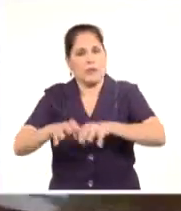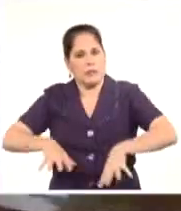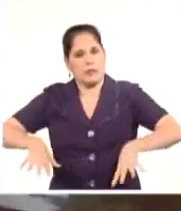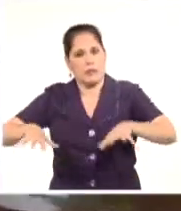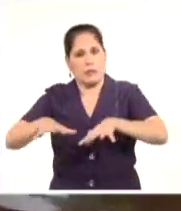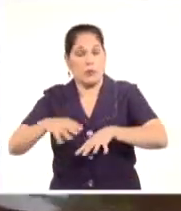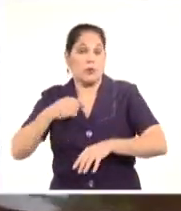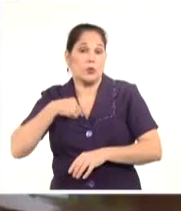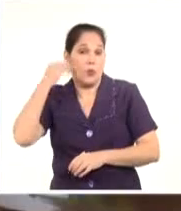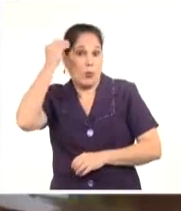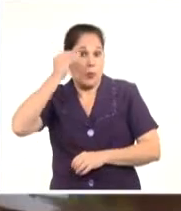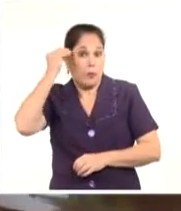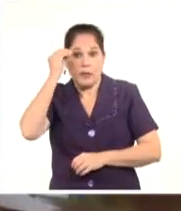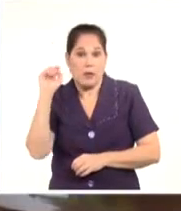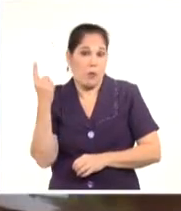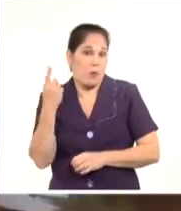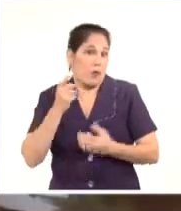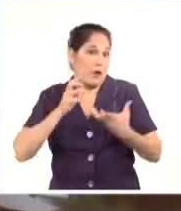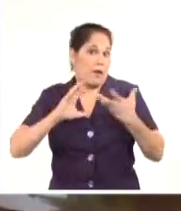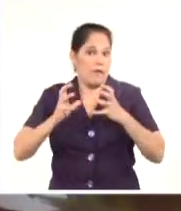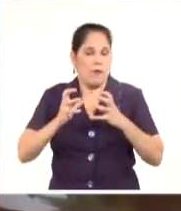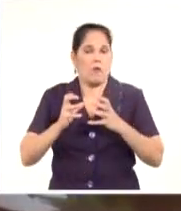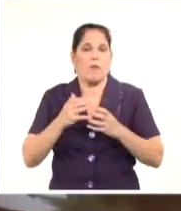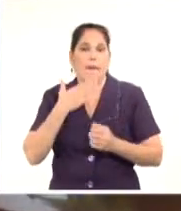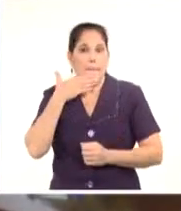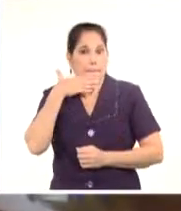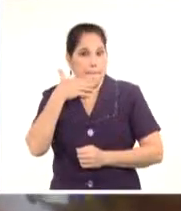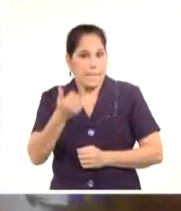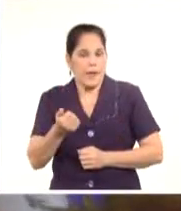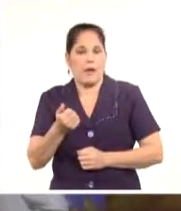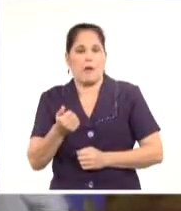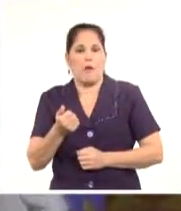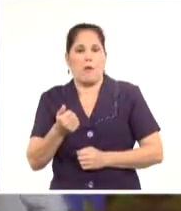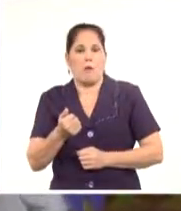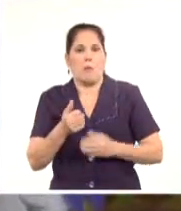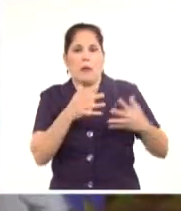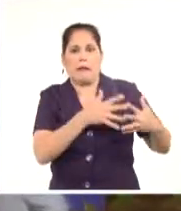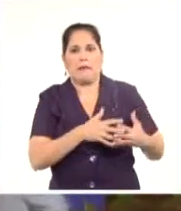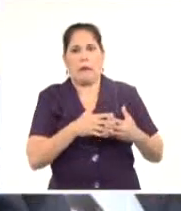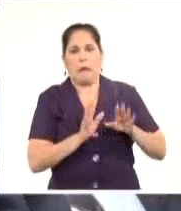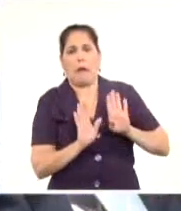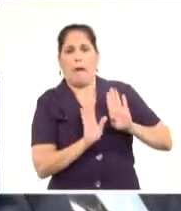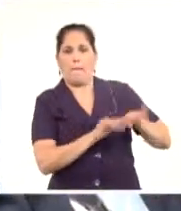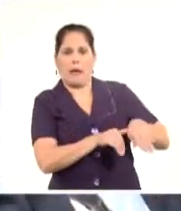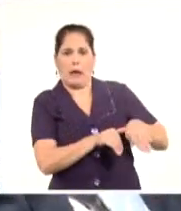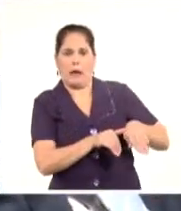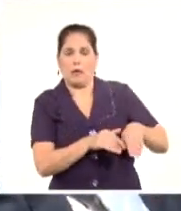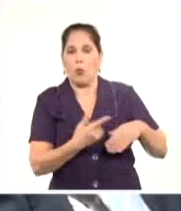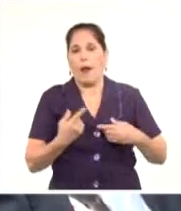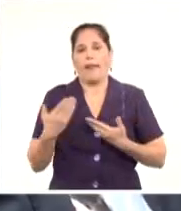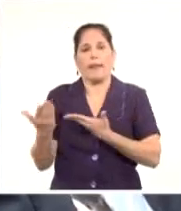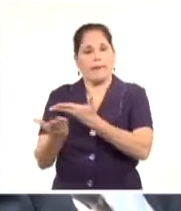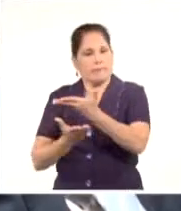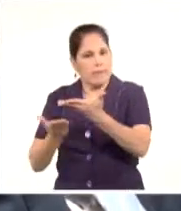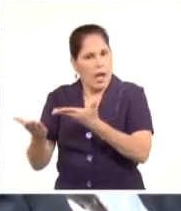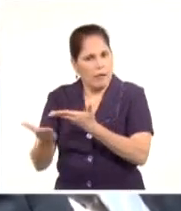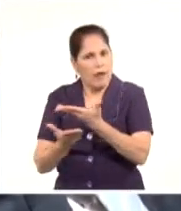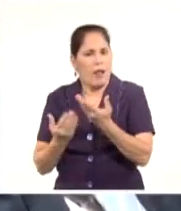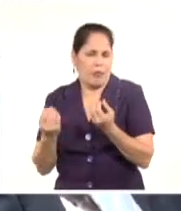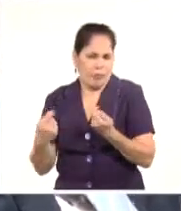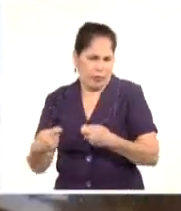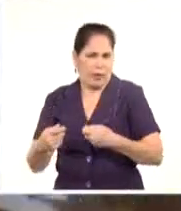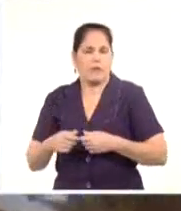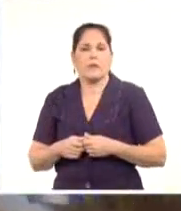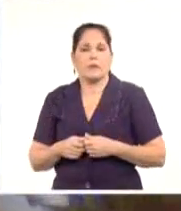creo que la única arma que sirve para destruir las tensiones es la arma del diálogo y de la conversación.